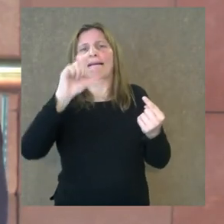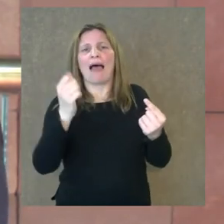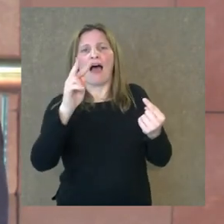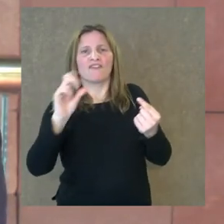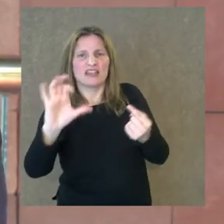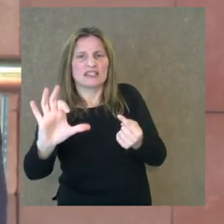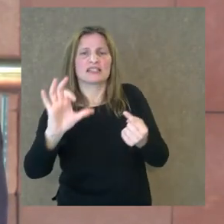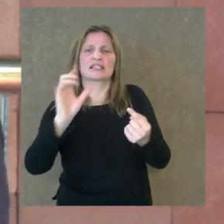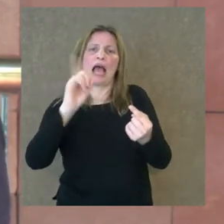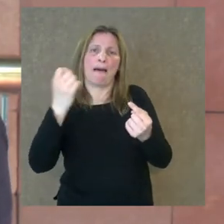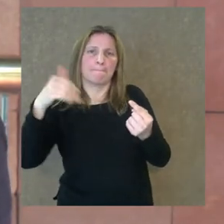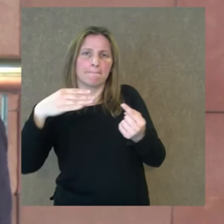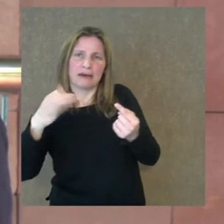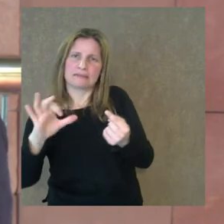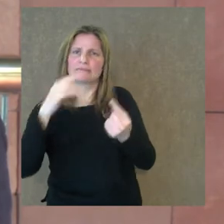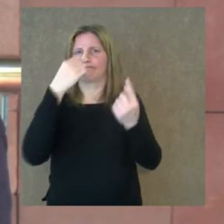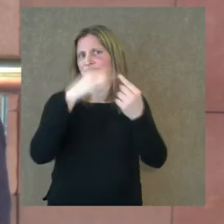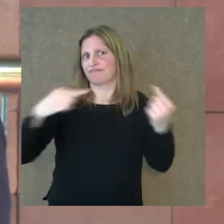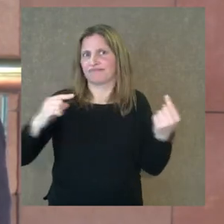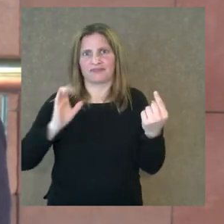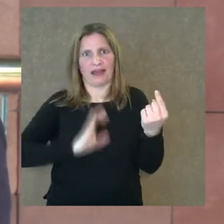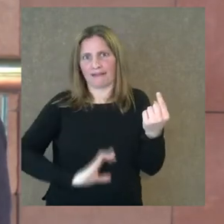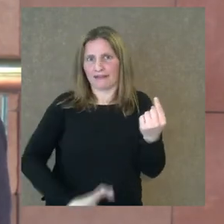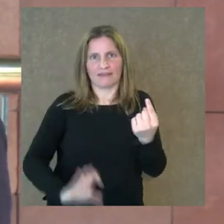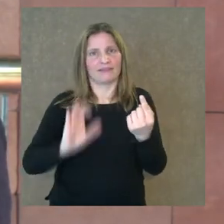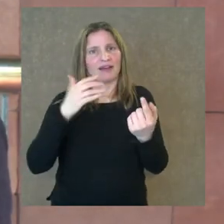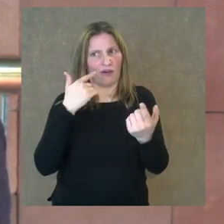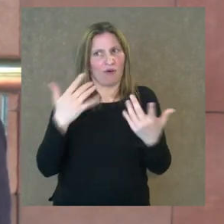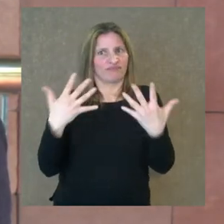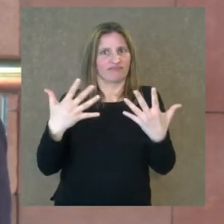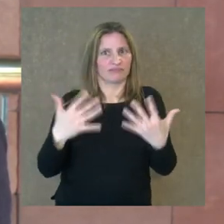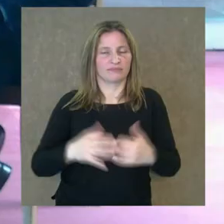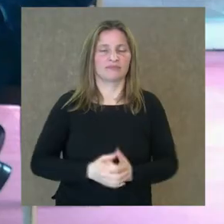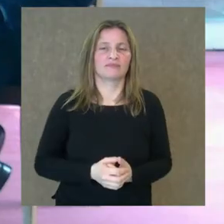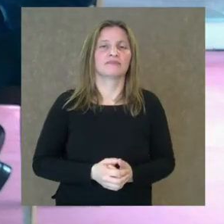las violas dagambas. Tienen características que son muy resaltantes.